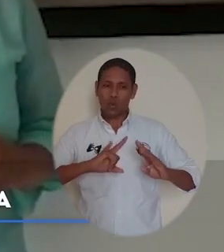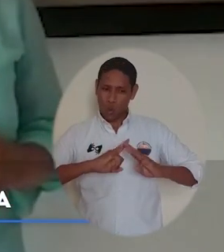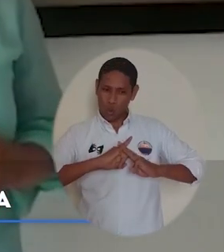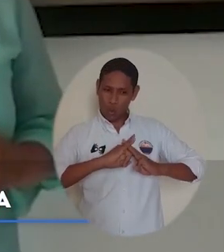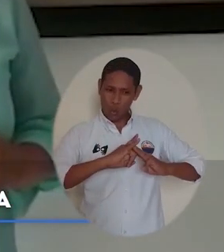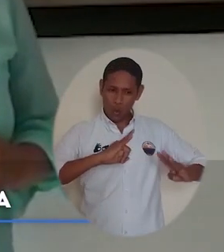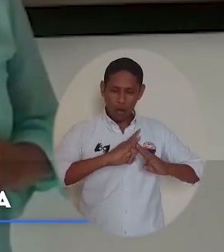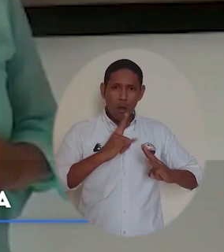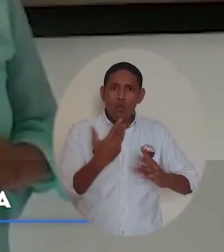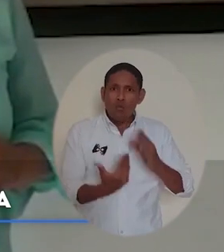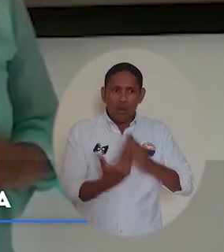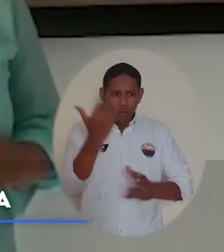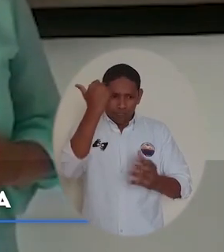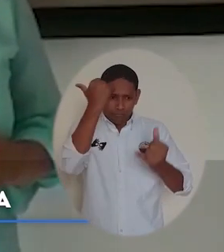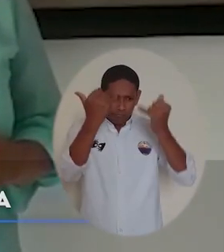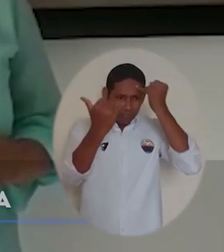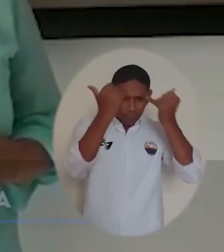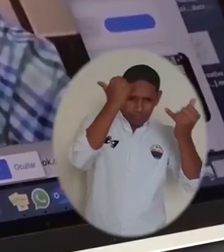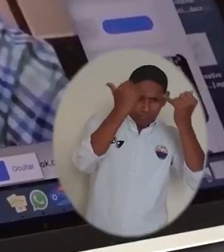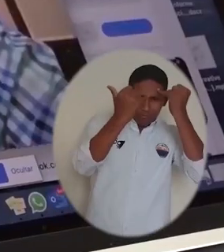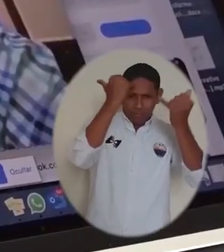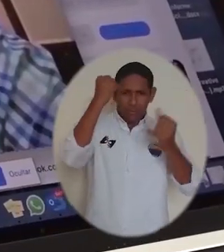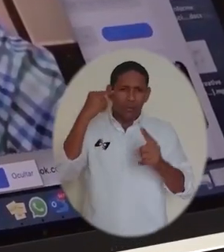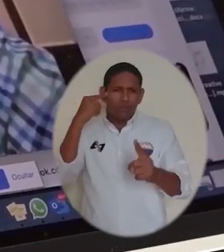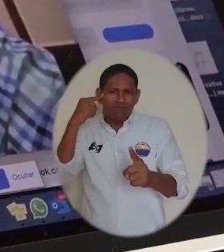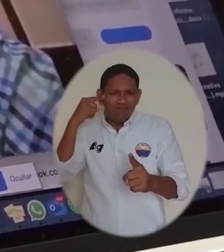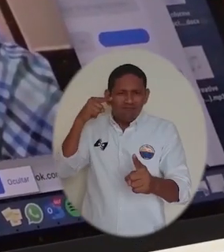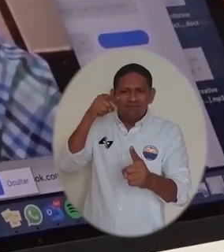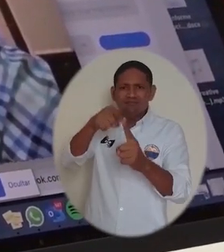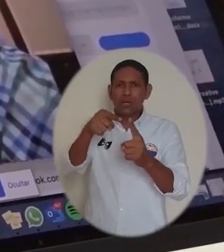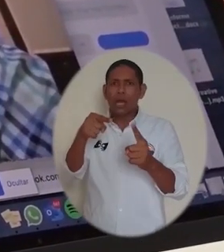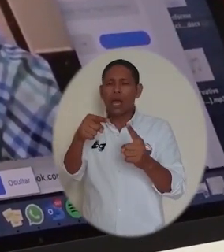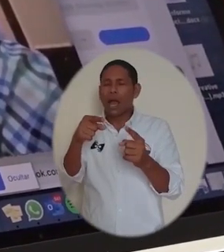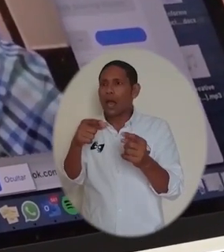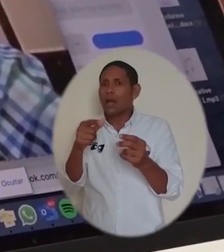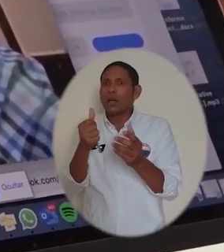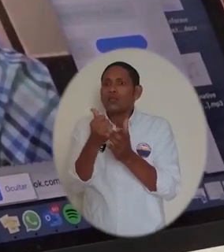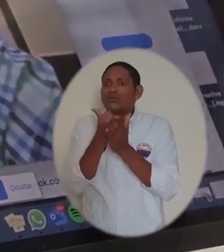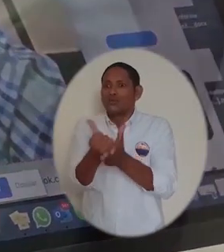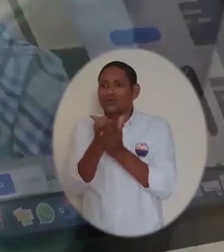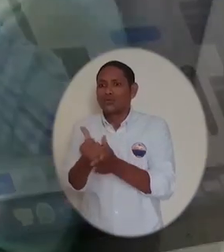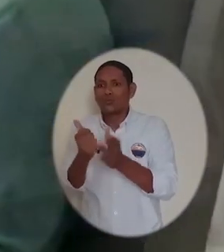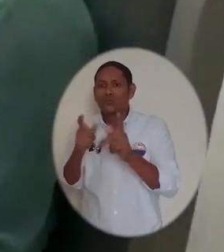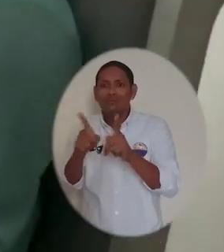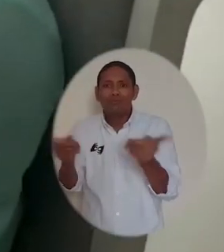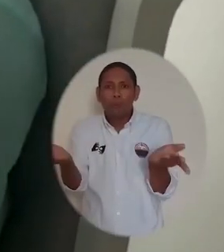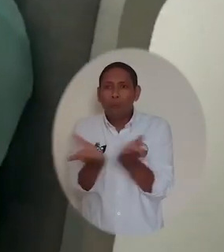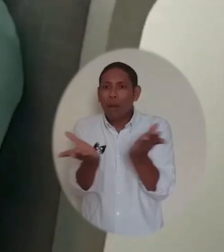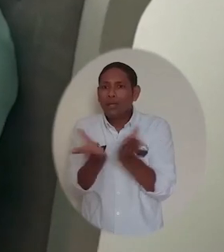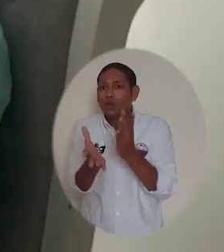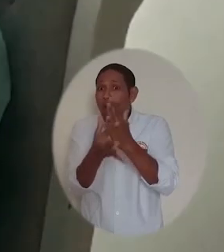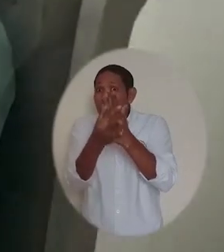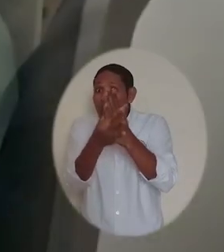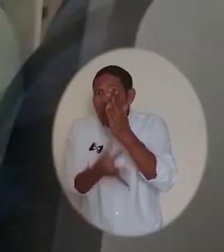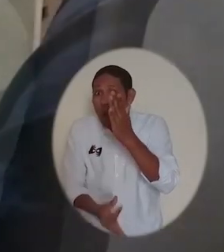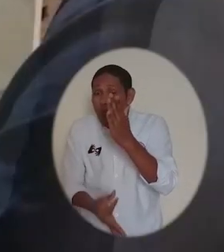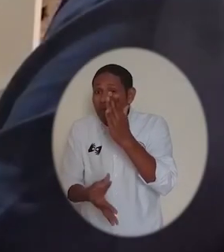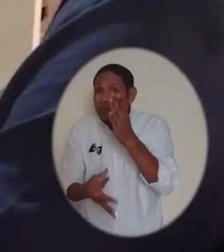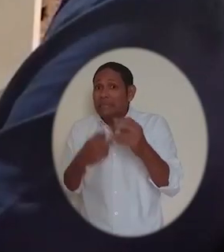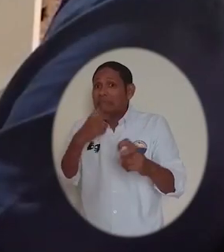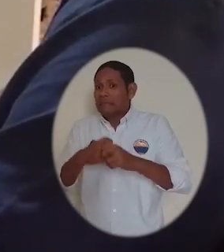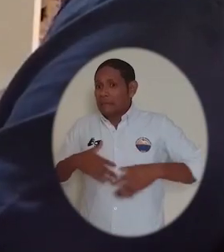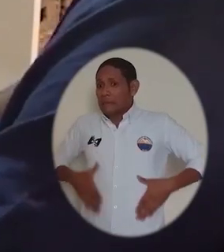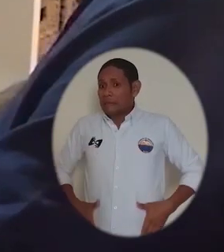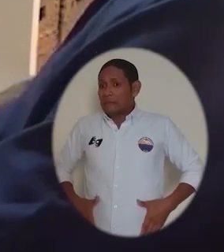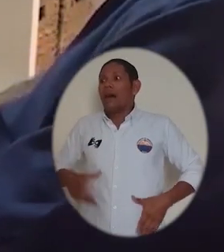asertivas, donde la universidad se ha reinventado muchas acciones para beneficiar especialmente a los